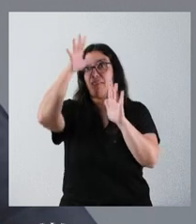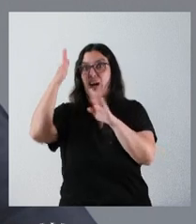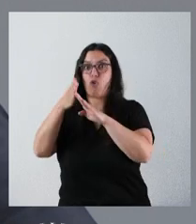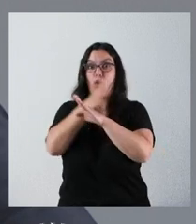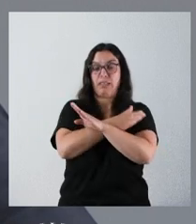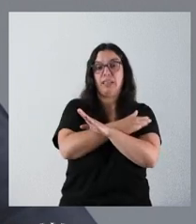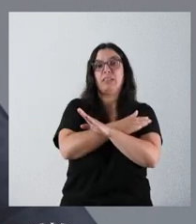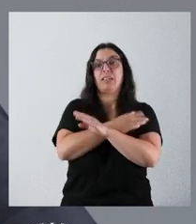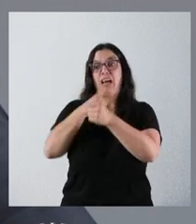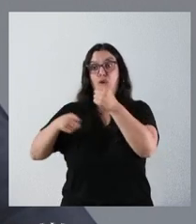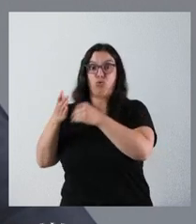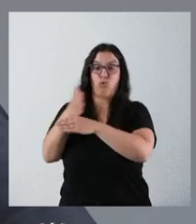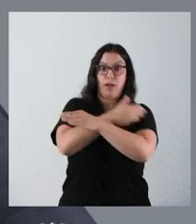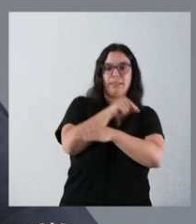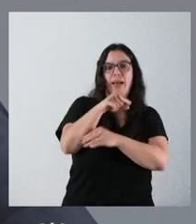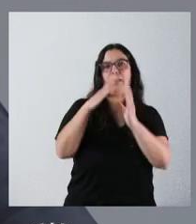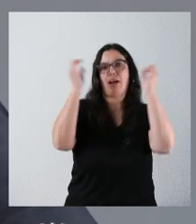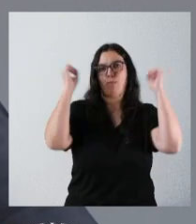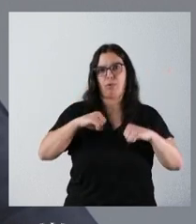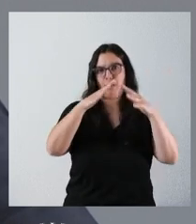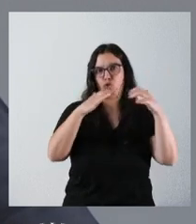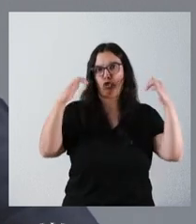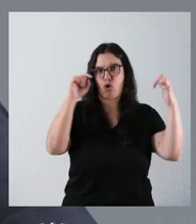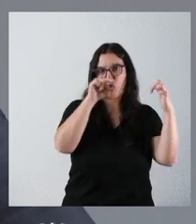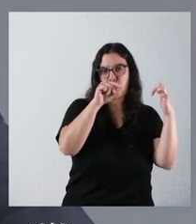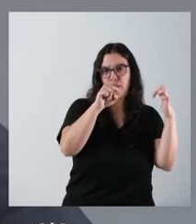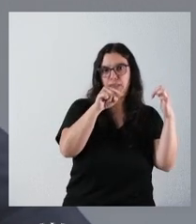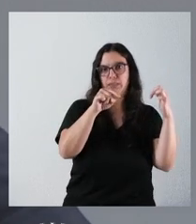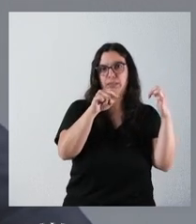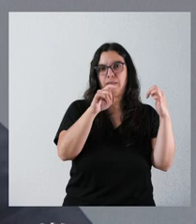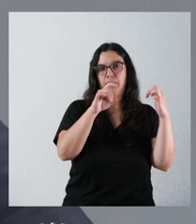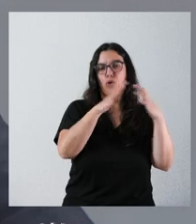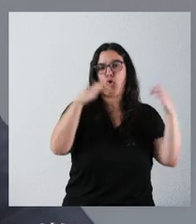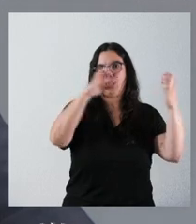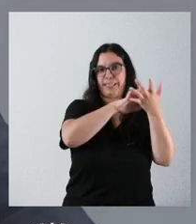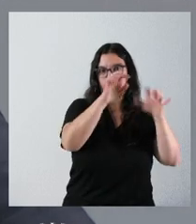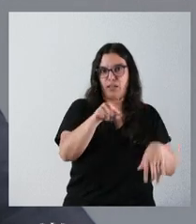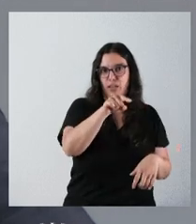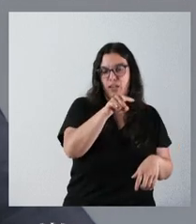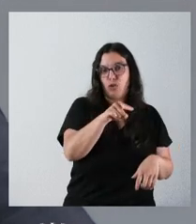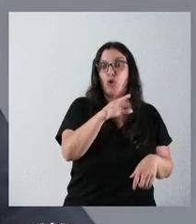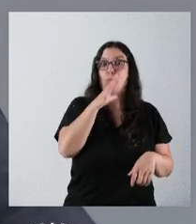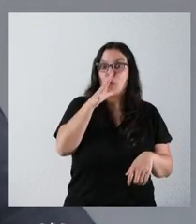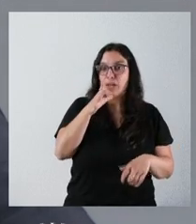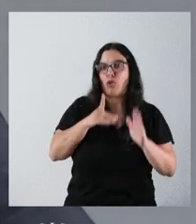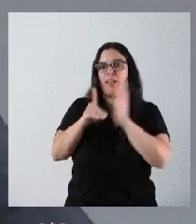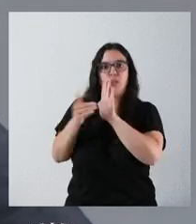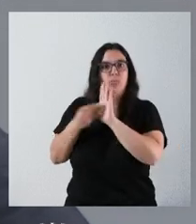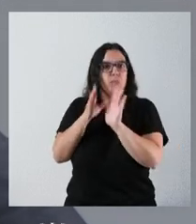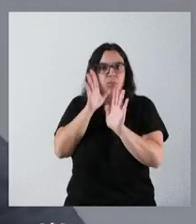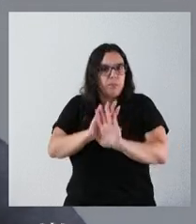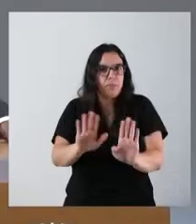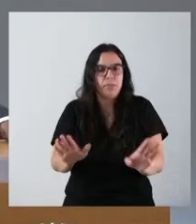ven las cortes generales, las cortes de Castilla y León, perdón. Y, por tanto, esa es la motivación que hay, no hay otra.